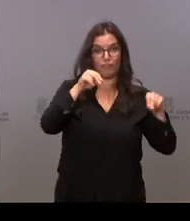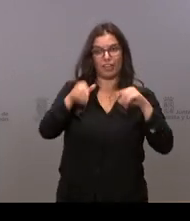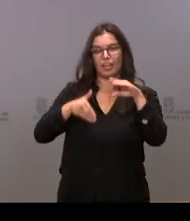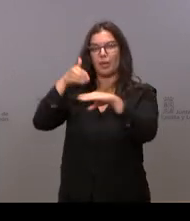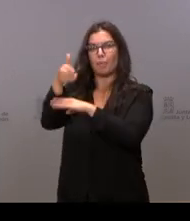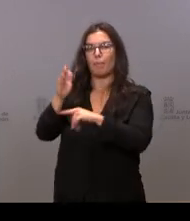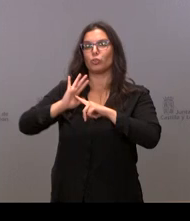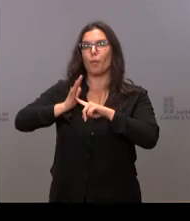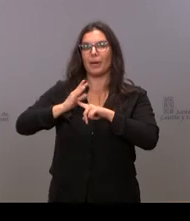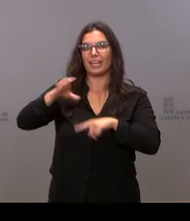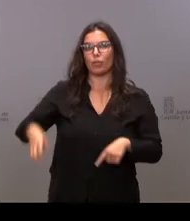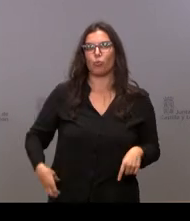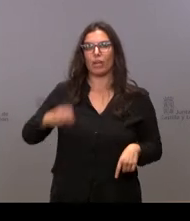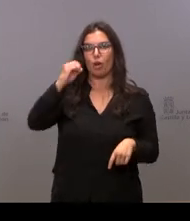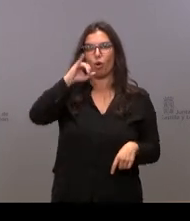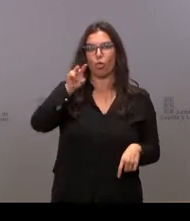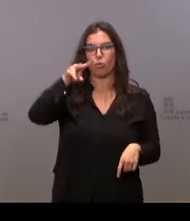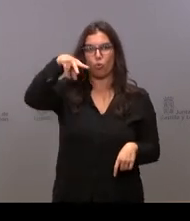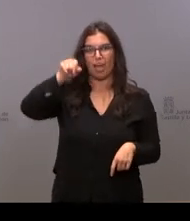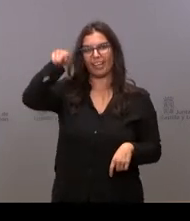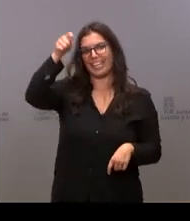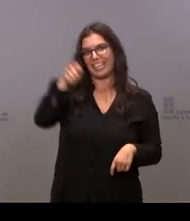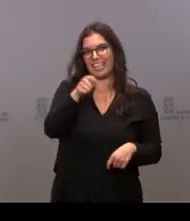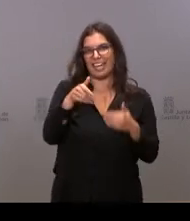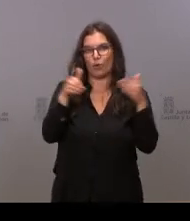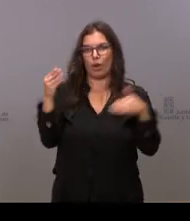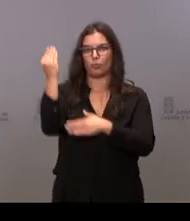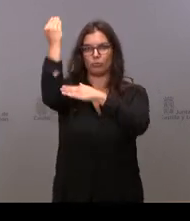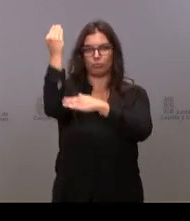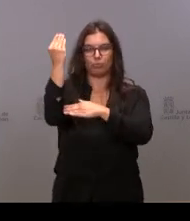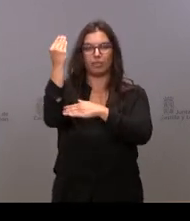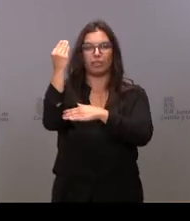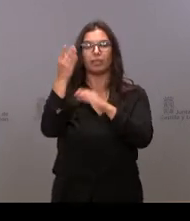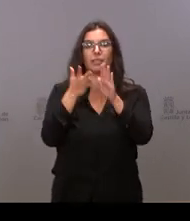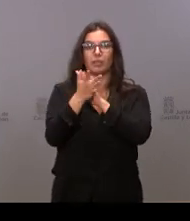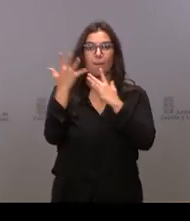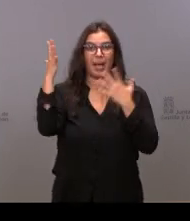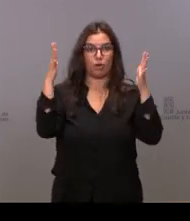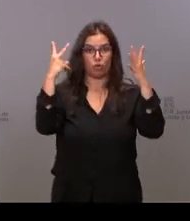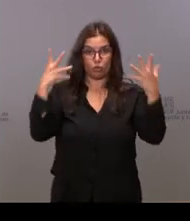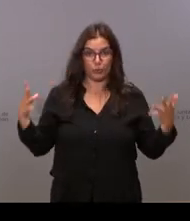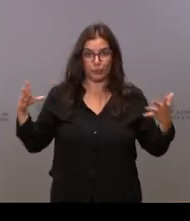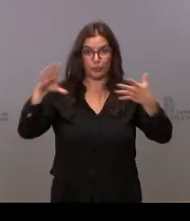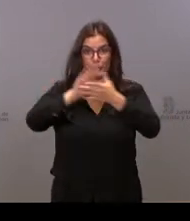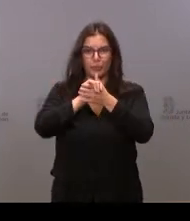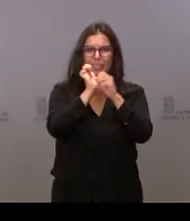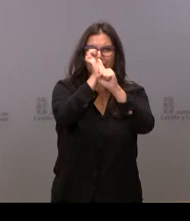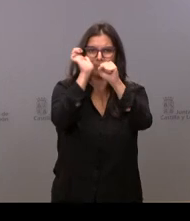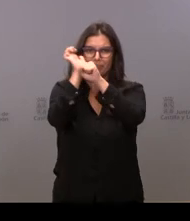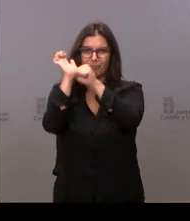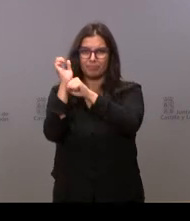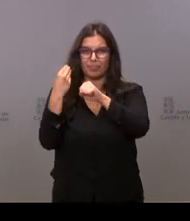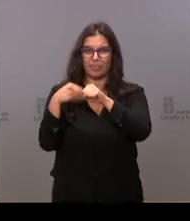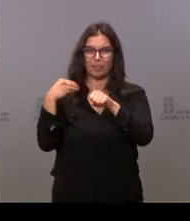Parque Duque de Osuna, aquí en esta localidad. Dos manos agarradas, talladas en un